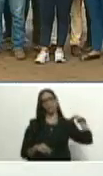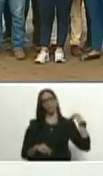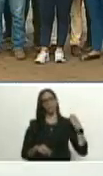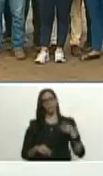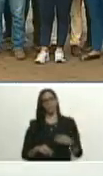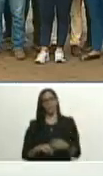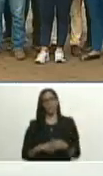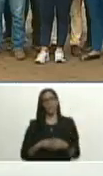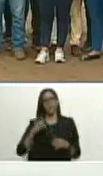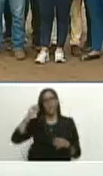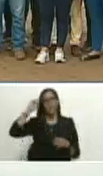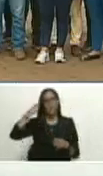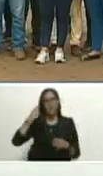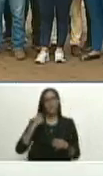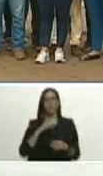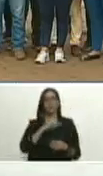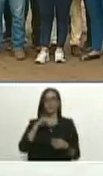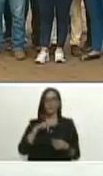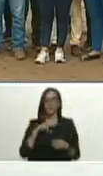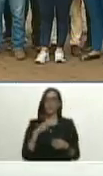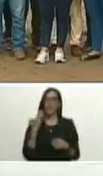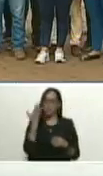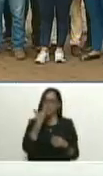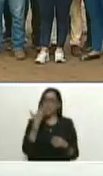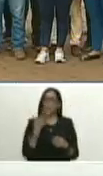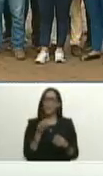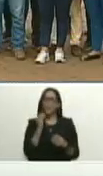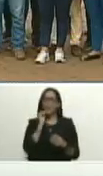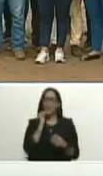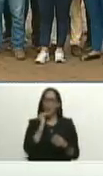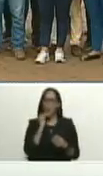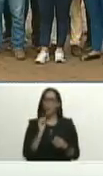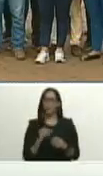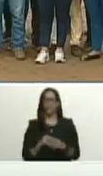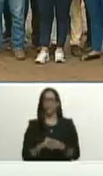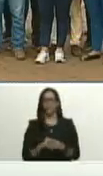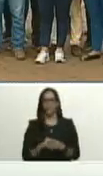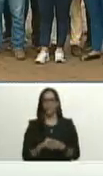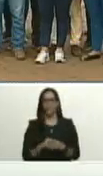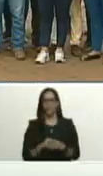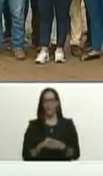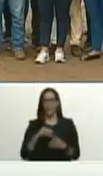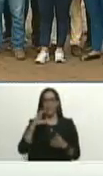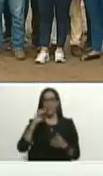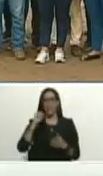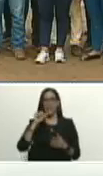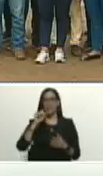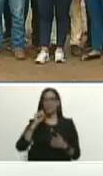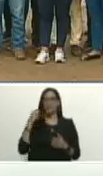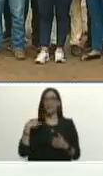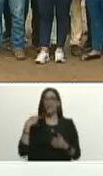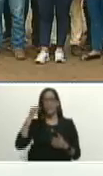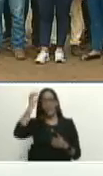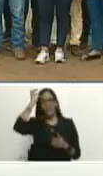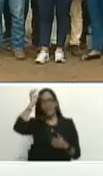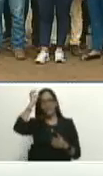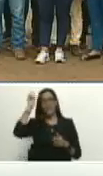recuerdo de cuando éramos más jovencitos éramos unos chamitos Castro Soteldo tenía el cabello negrito